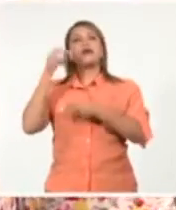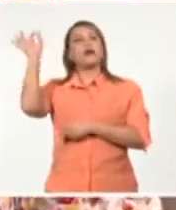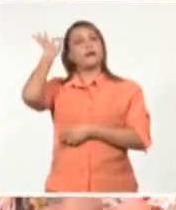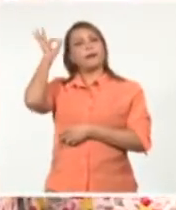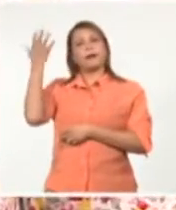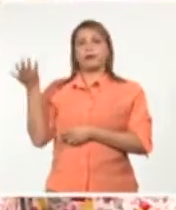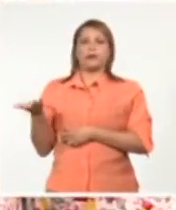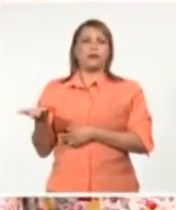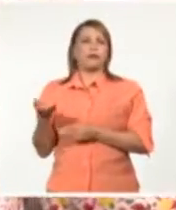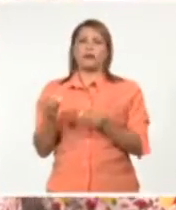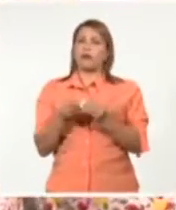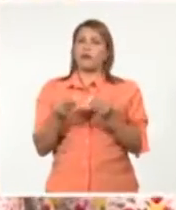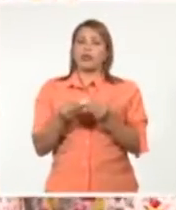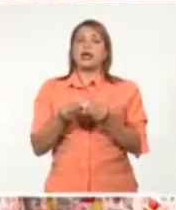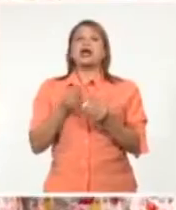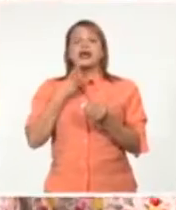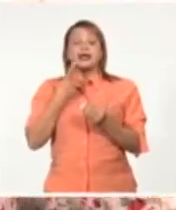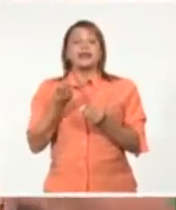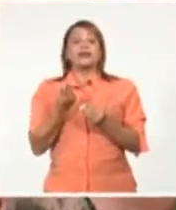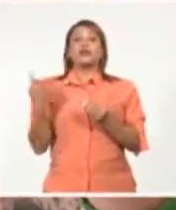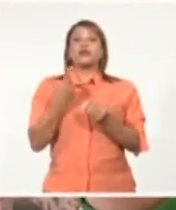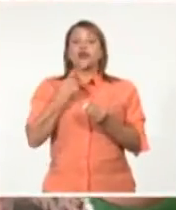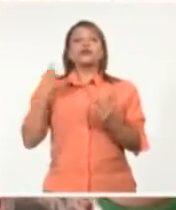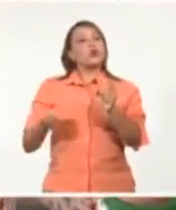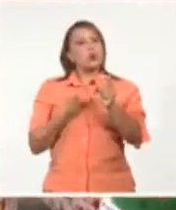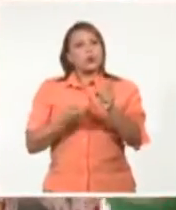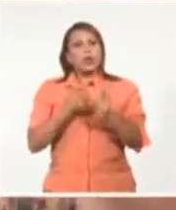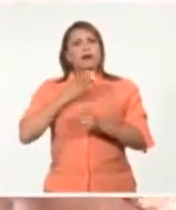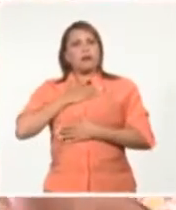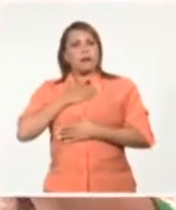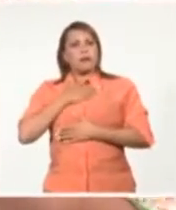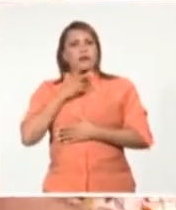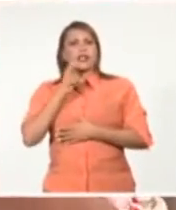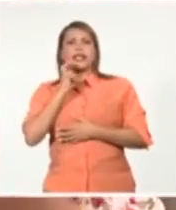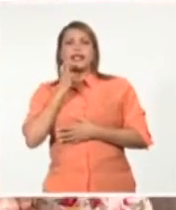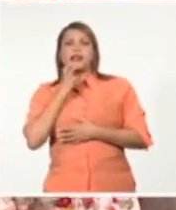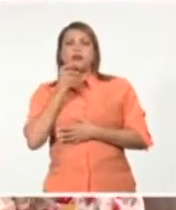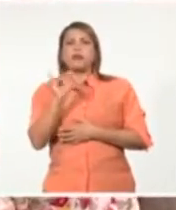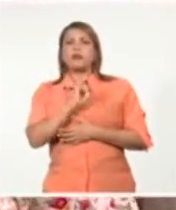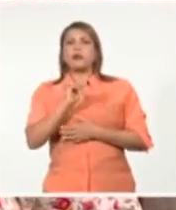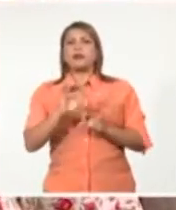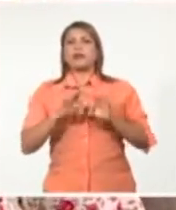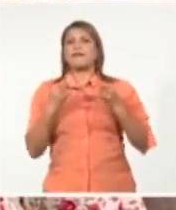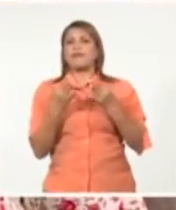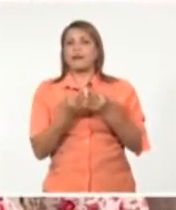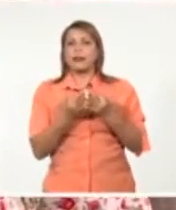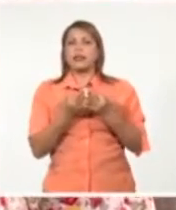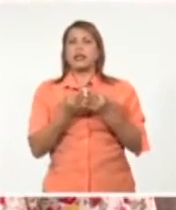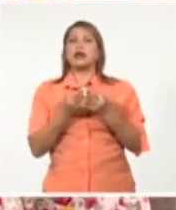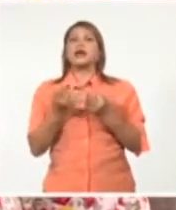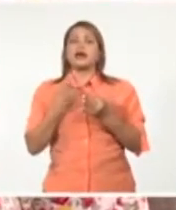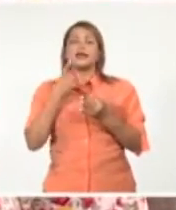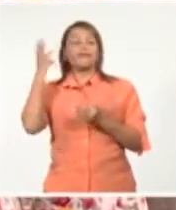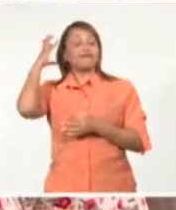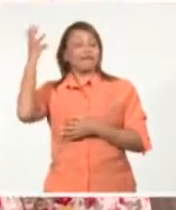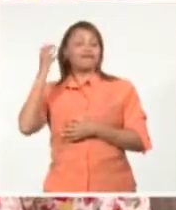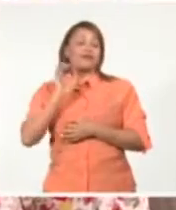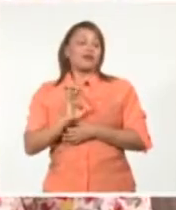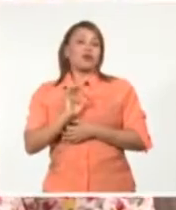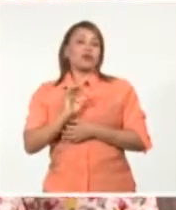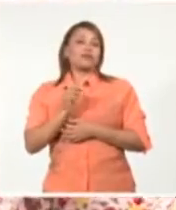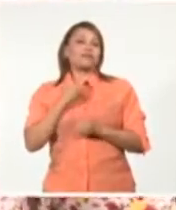Entonces nuestras lenguas están siendo combatidas desde el Estado, pero también desde las familias que han incorporado el discurso del Estado. Entonces